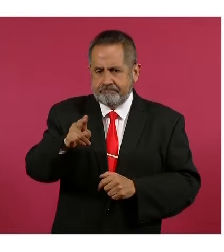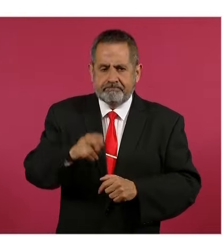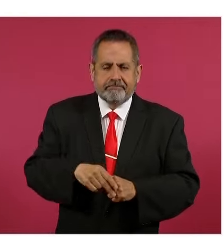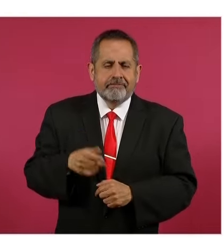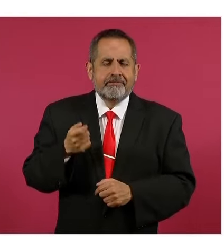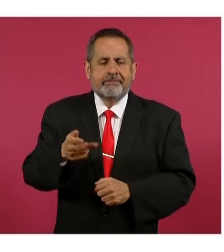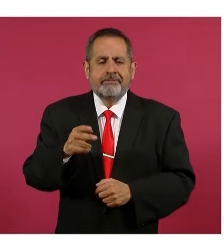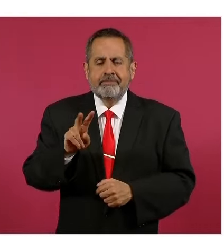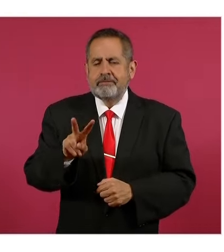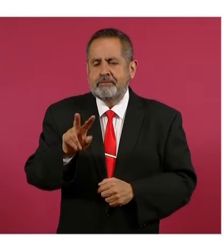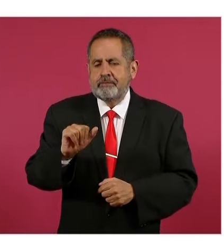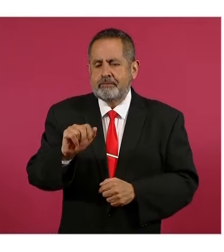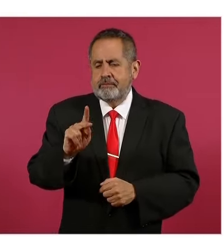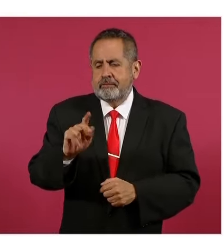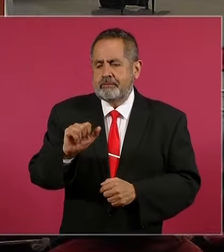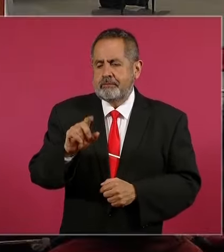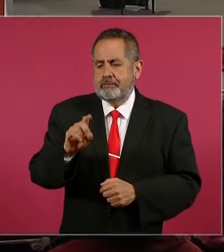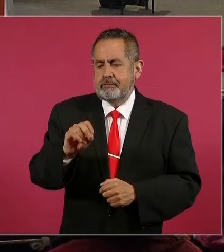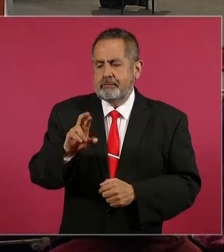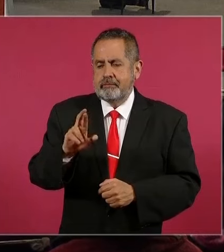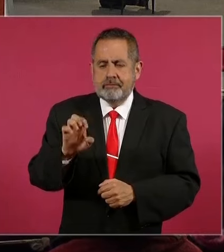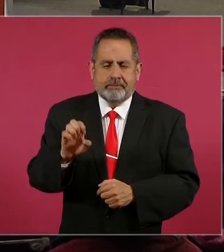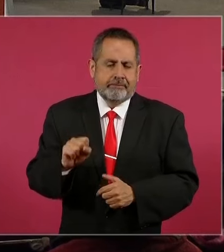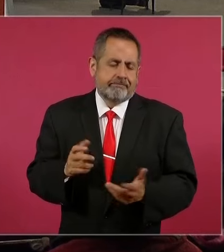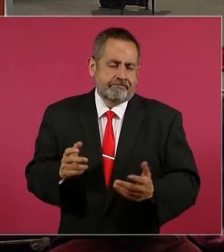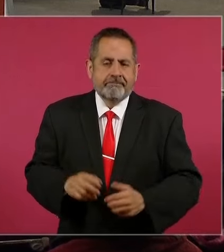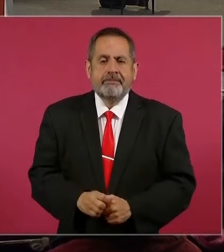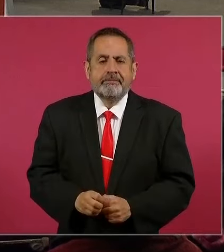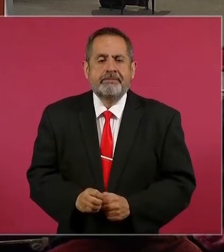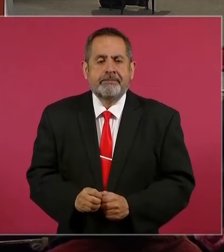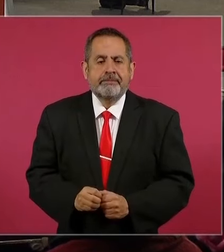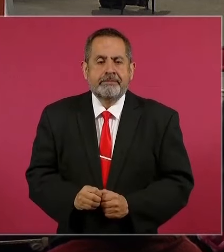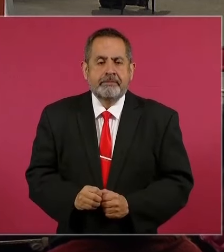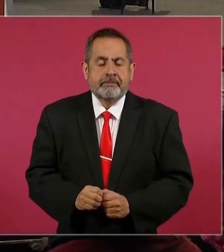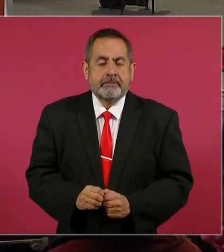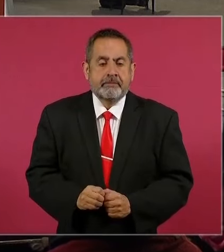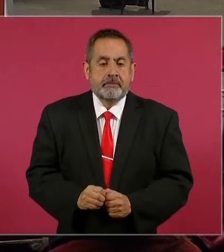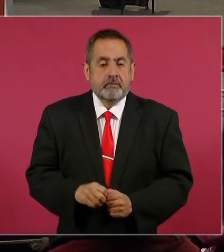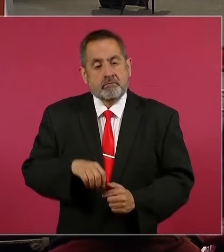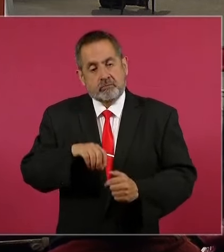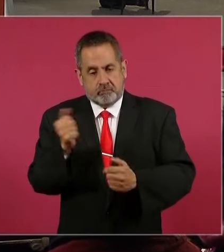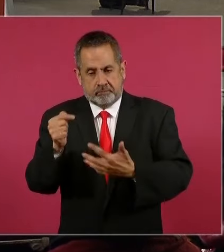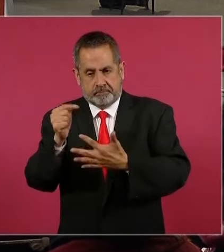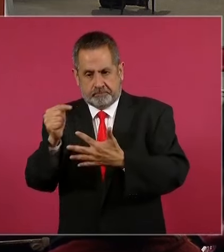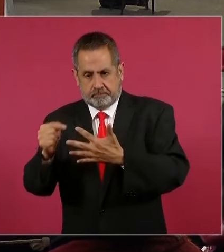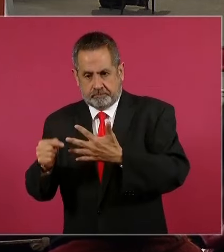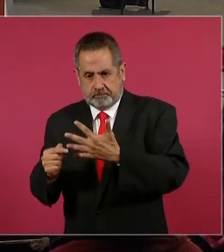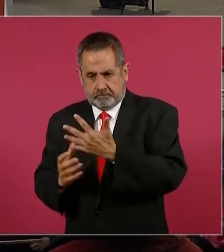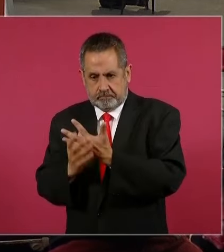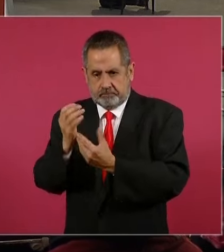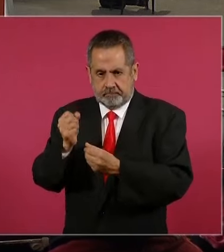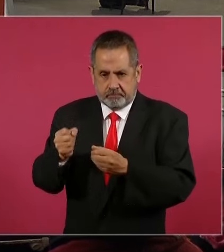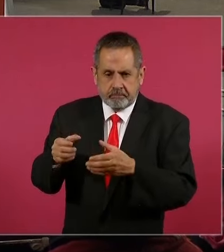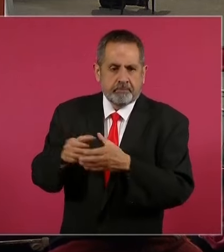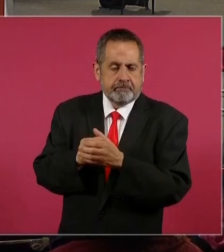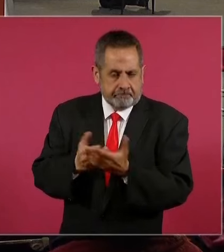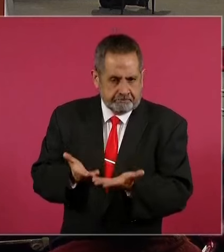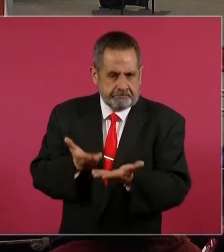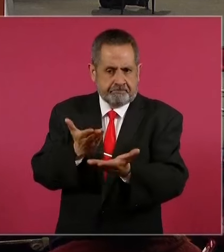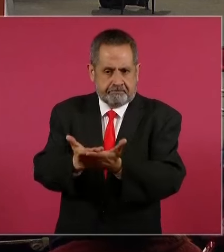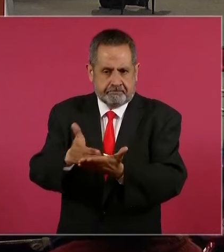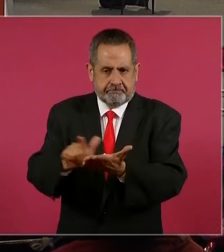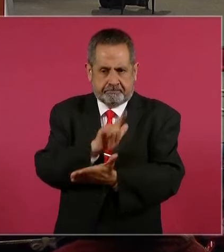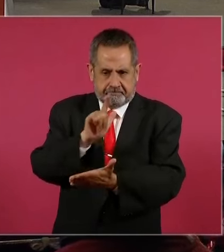como vapeadores. Adelante. Hay un paquete importante de protección al medio